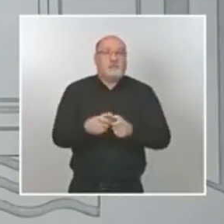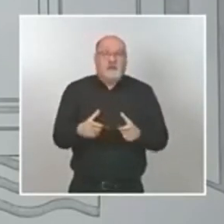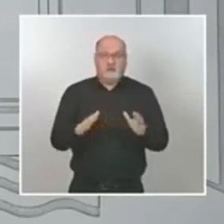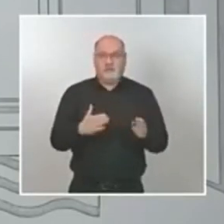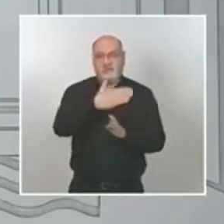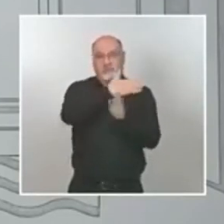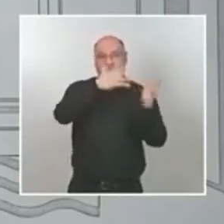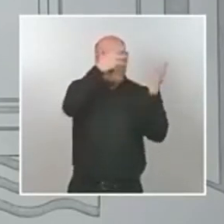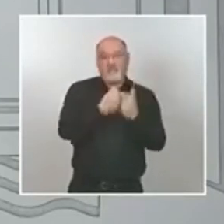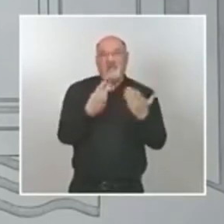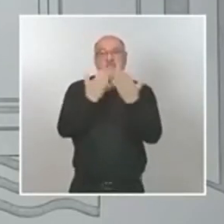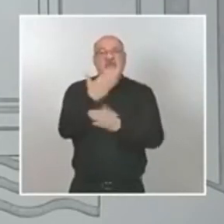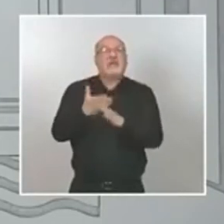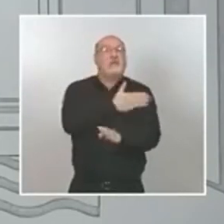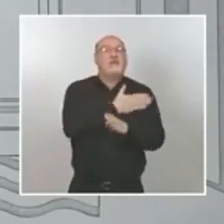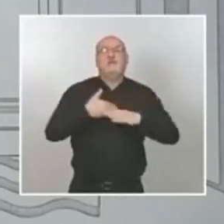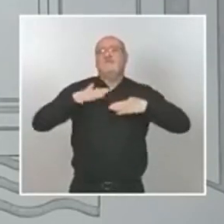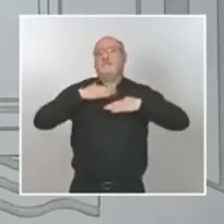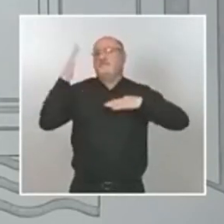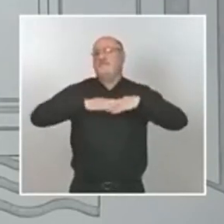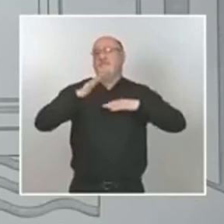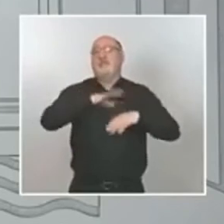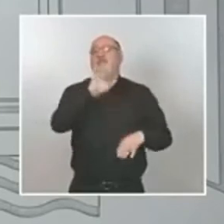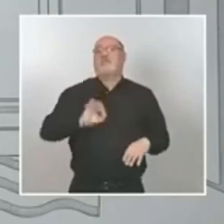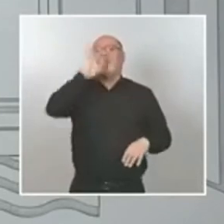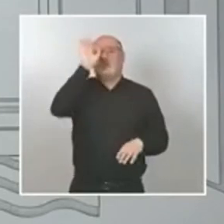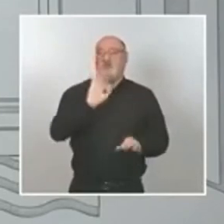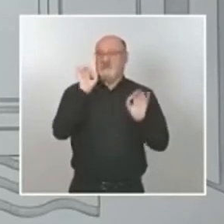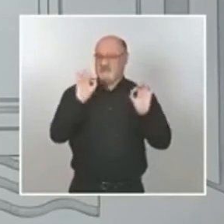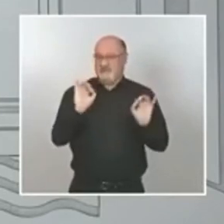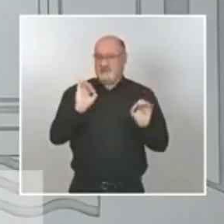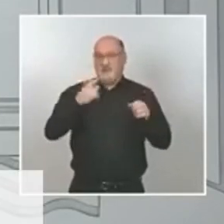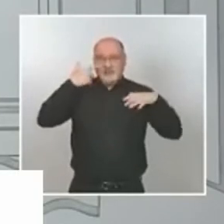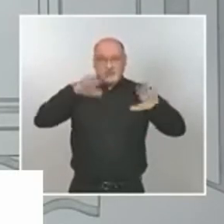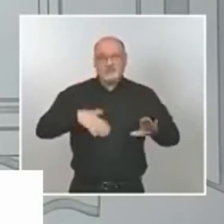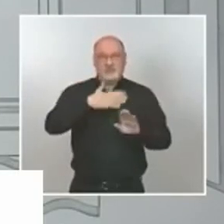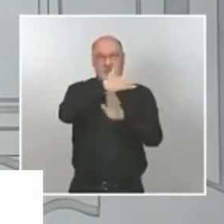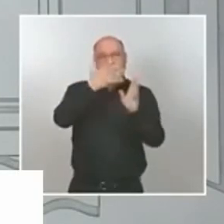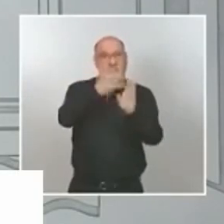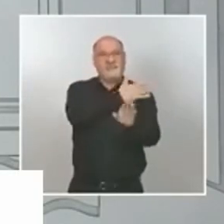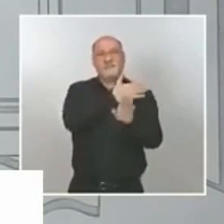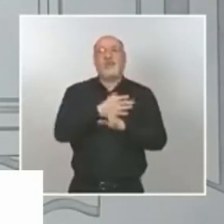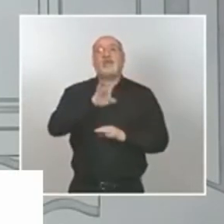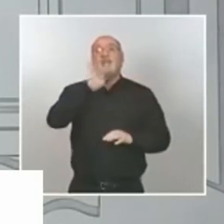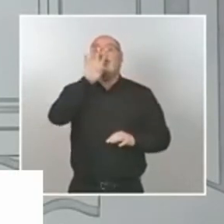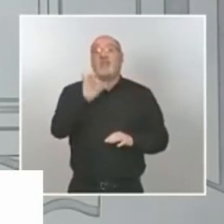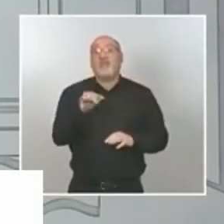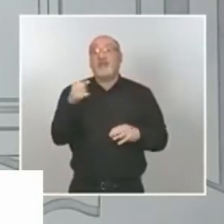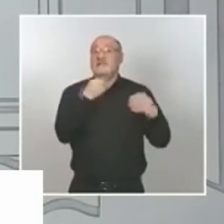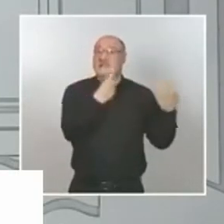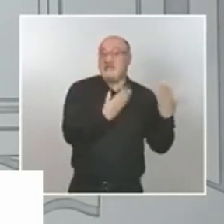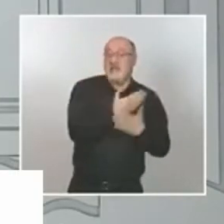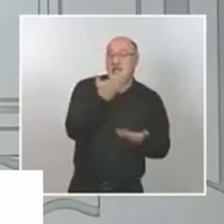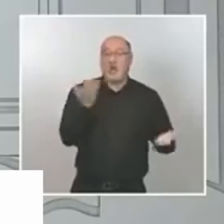siete días que está por encima del 50% de incidencias acumuladas a 14 por tanto máxima